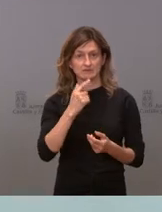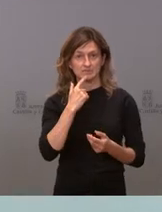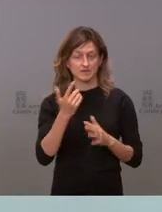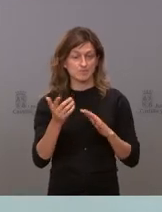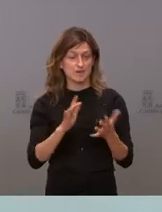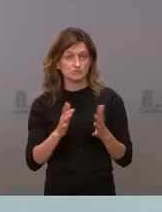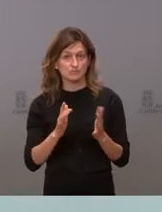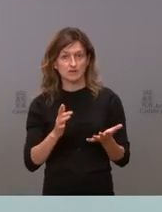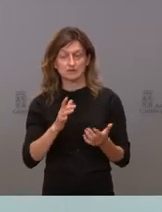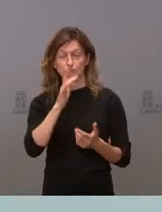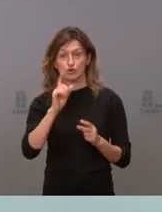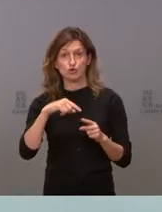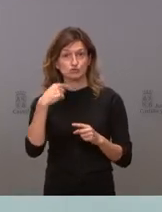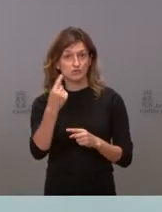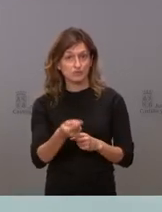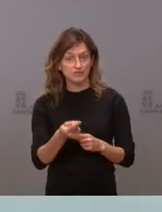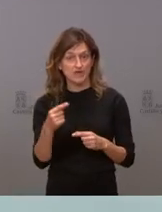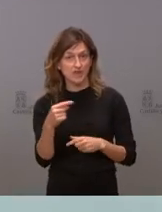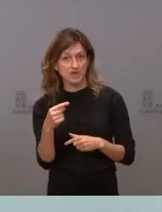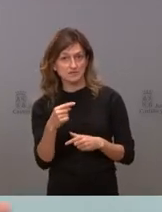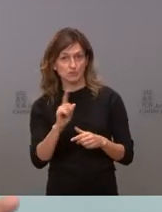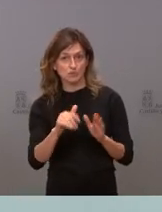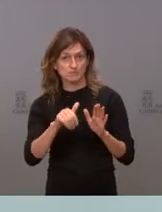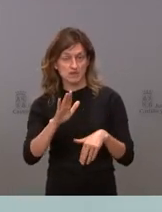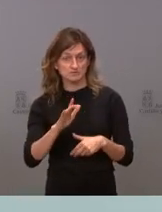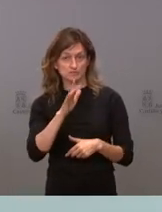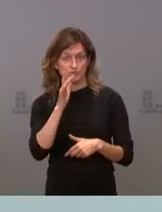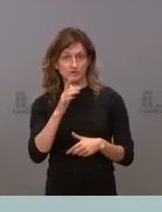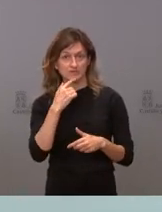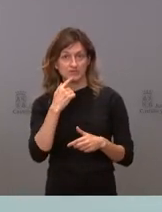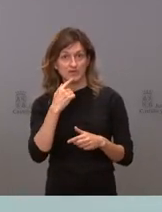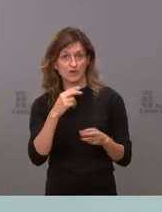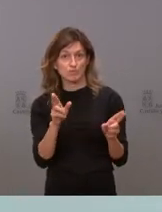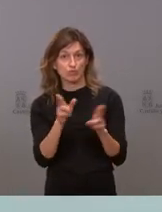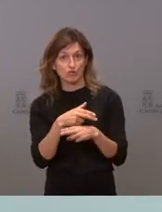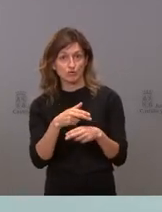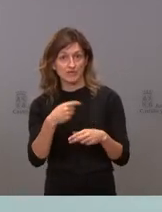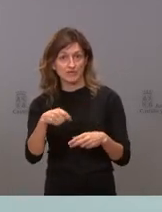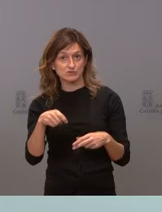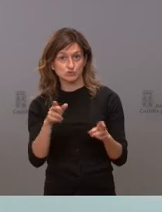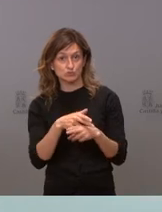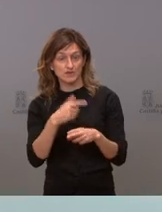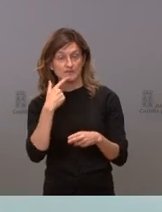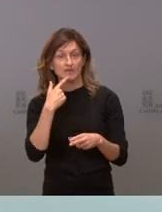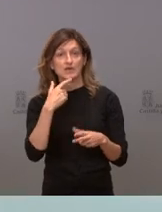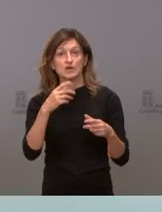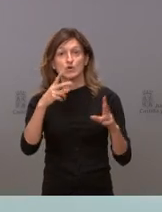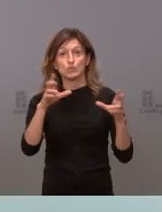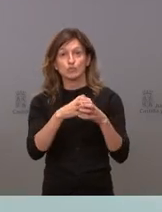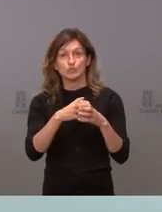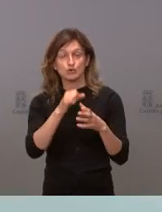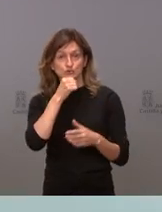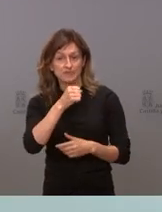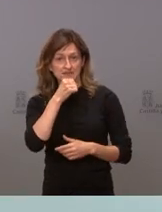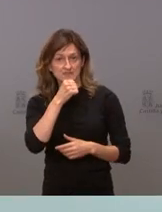una consecuencia negativa que ha traído la moción de censura, que es que el Partido Socialista haya